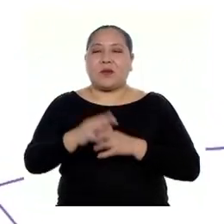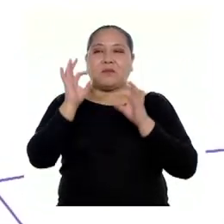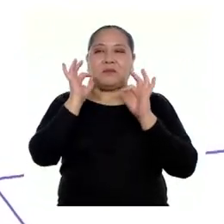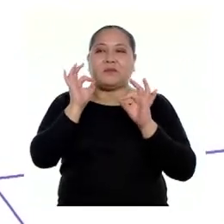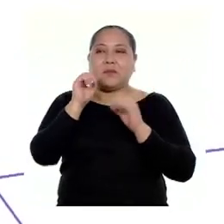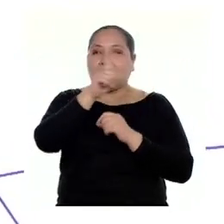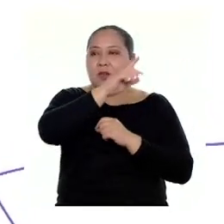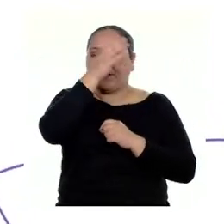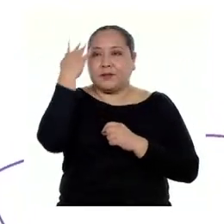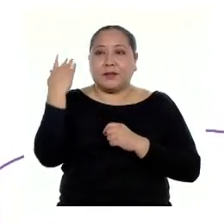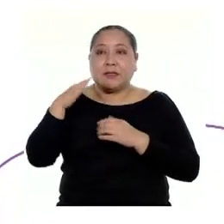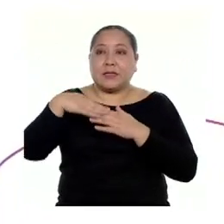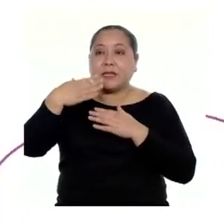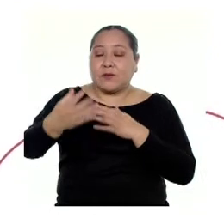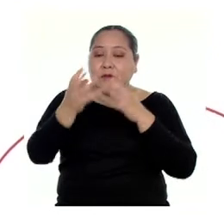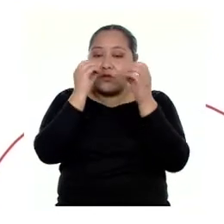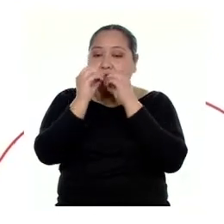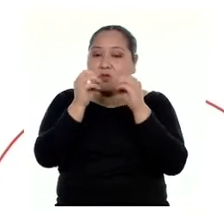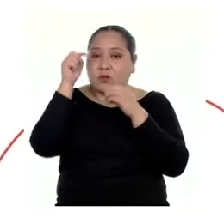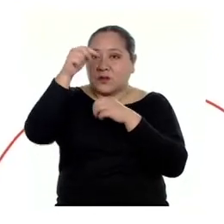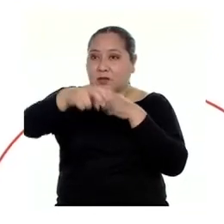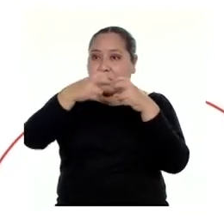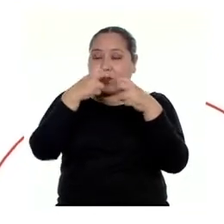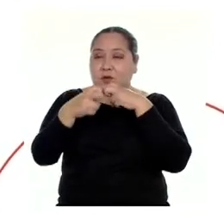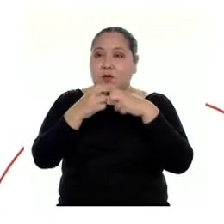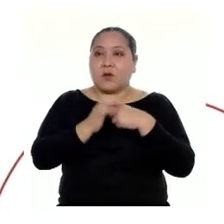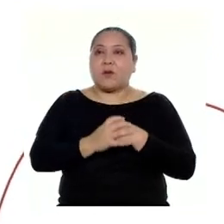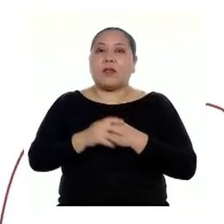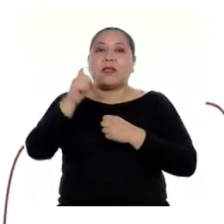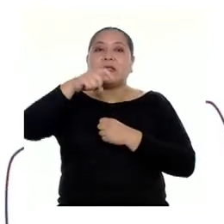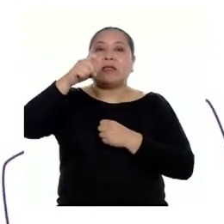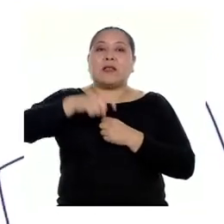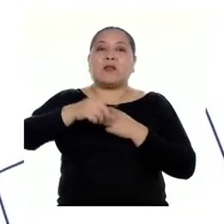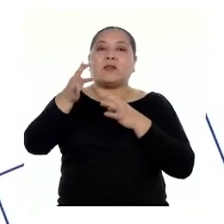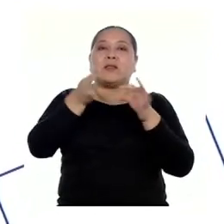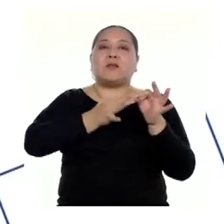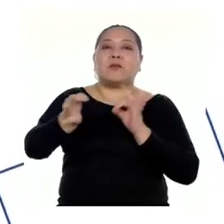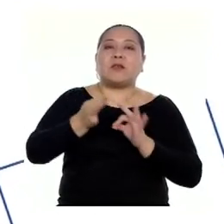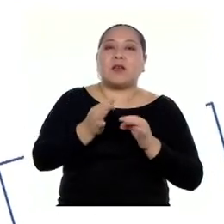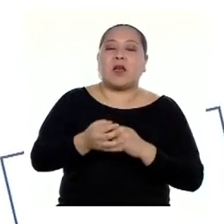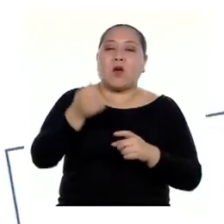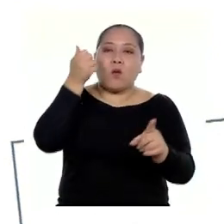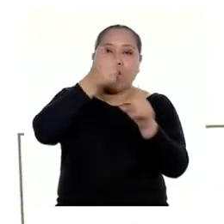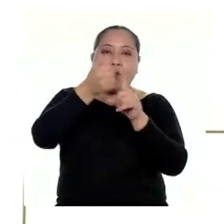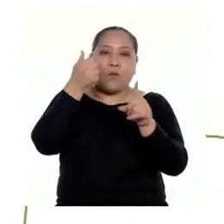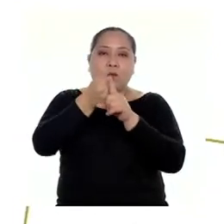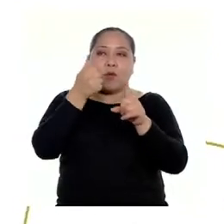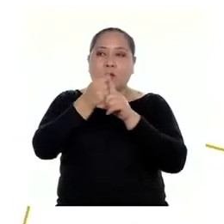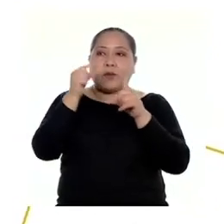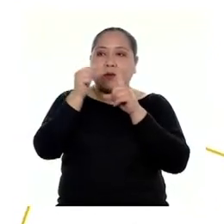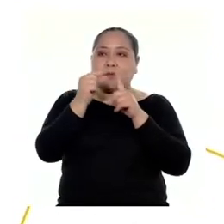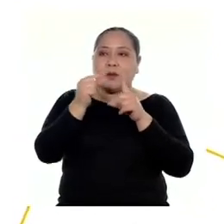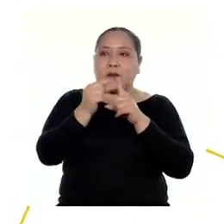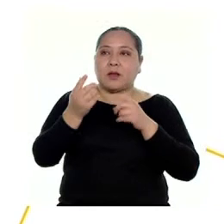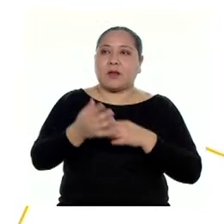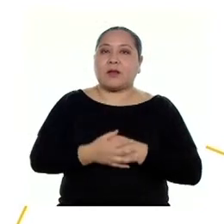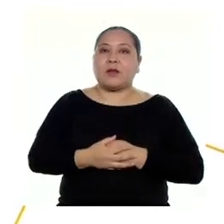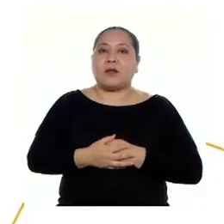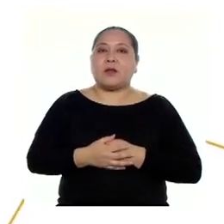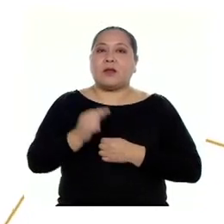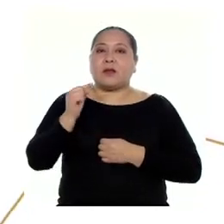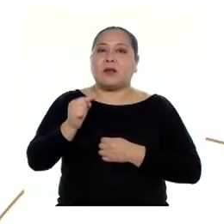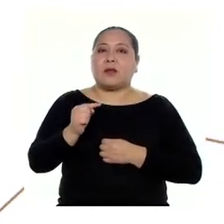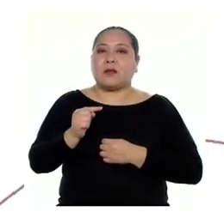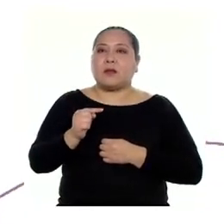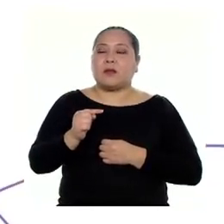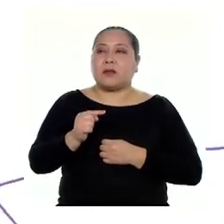No se olviden que después de resolver el problema, debemos explicar con nuestras propias palabras la respuesta hallada